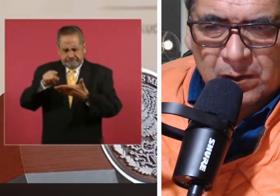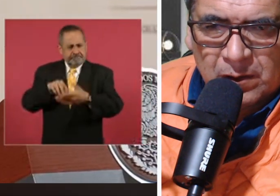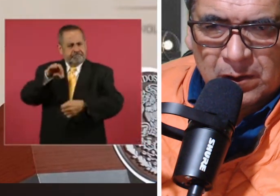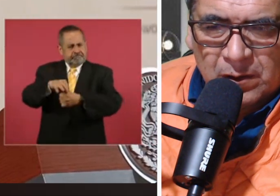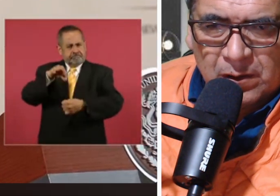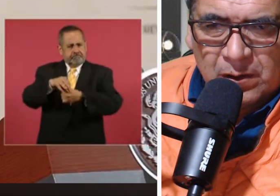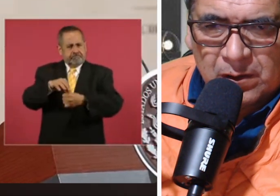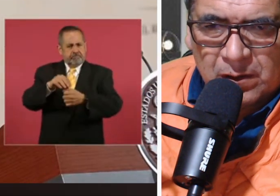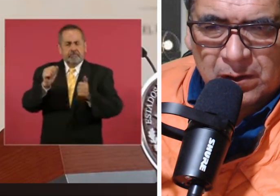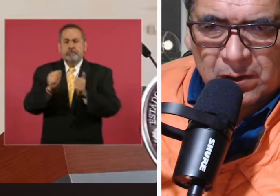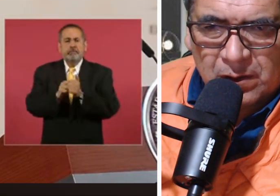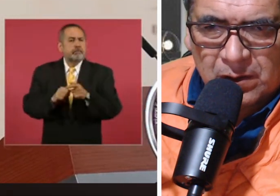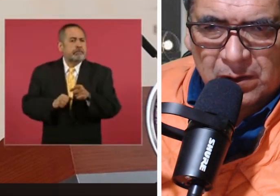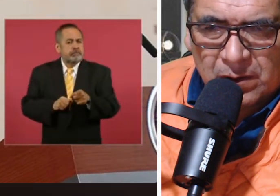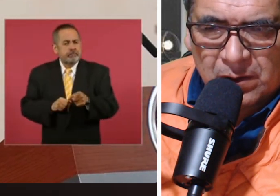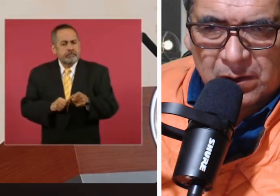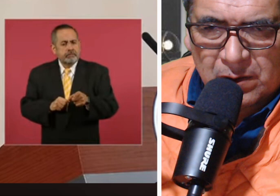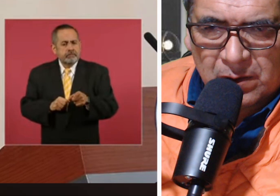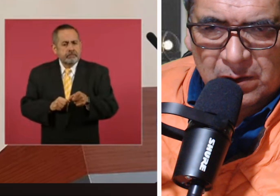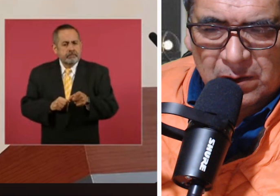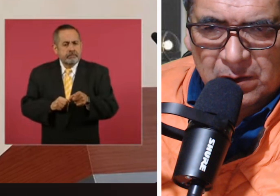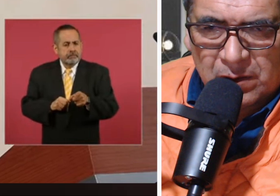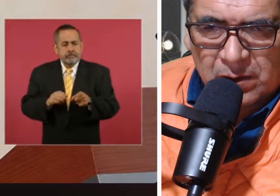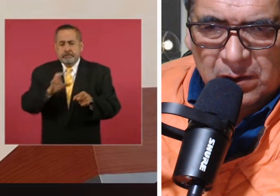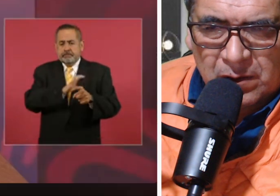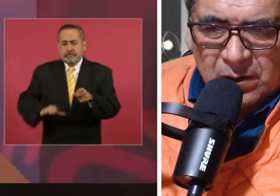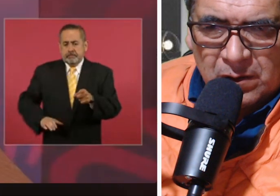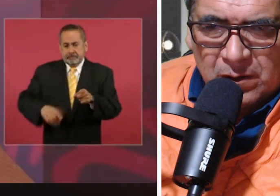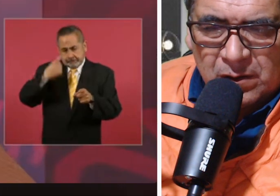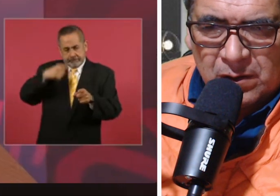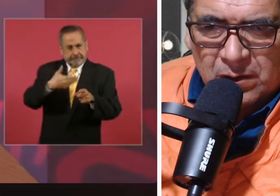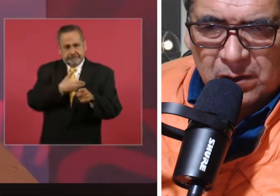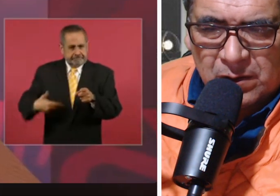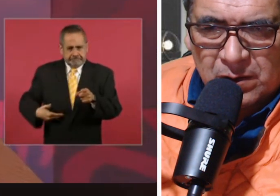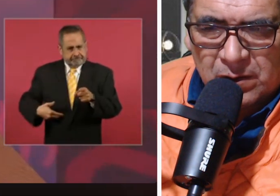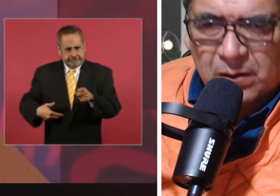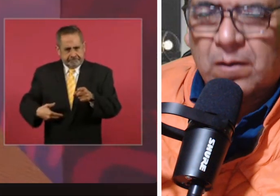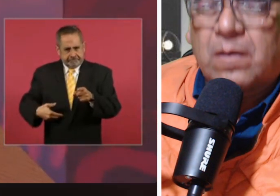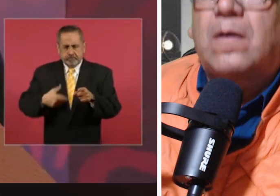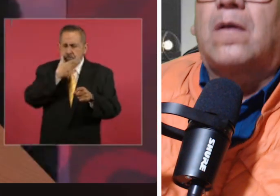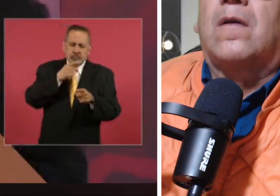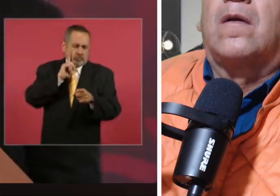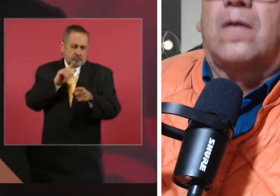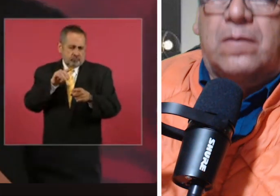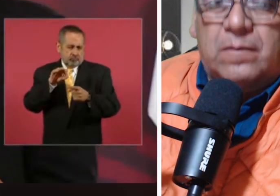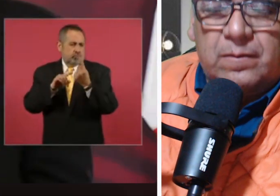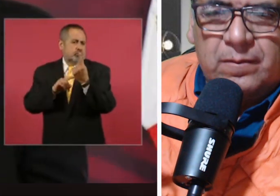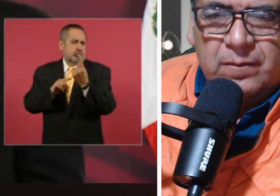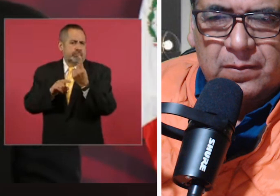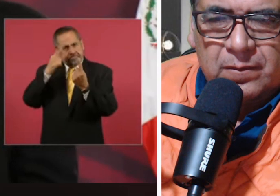no sólo por el candidato a la presidencia o candidata a la presidencia